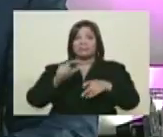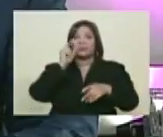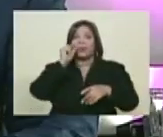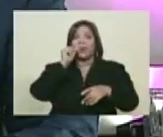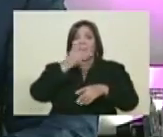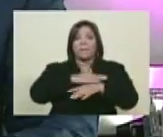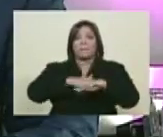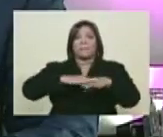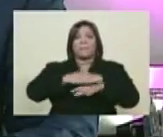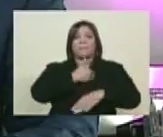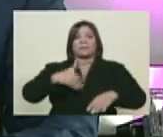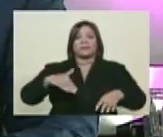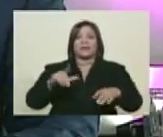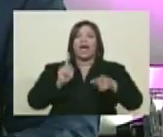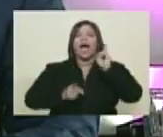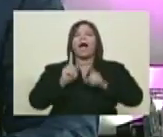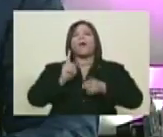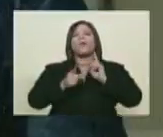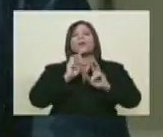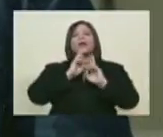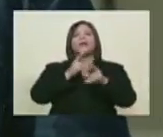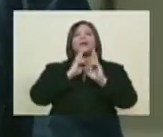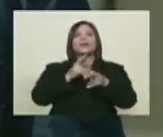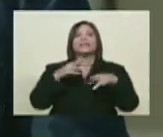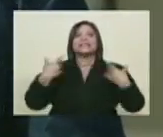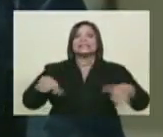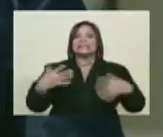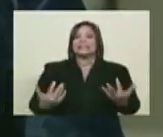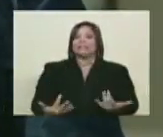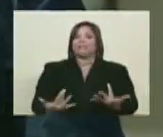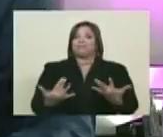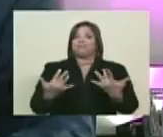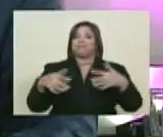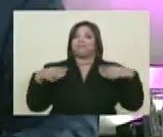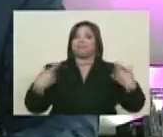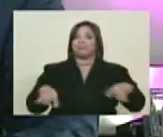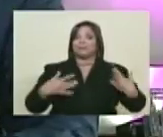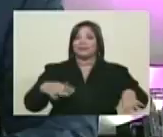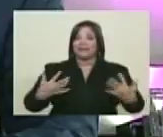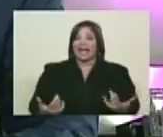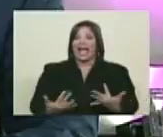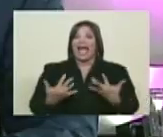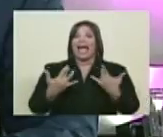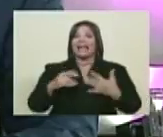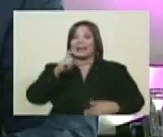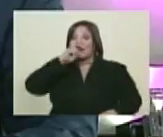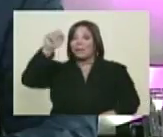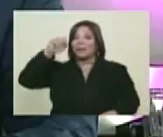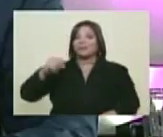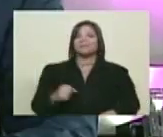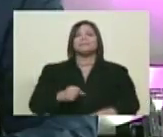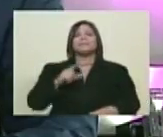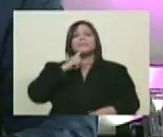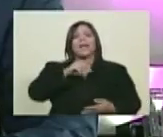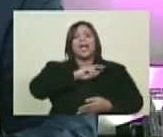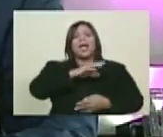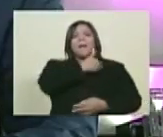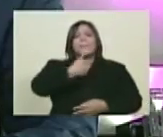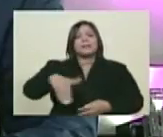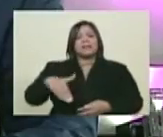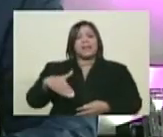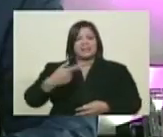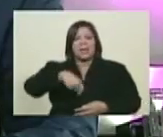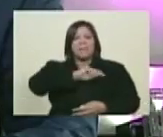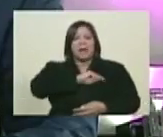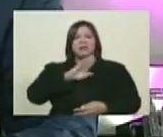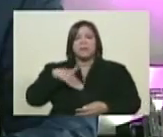Rajoy. Yo voy a leer algunas... España está ardiendo. Están ardiendo con Maduro. Se prestaría a Mariano Rajoy a una entrevista